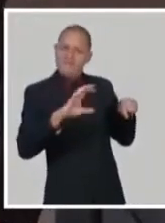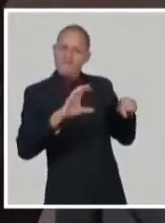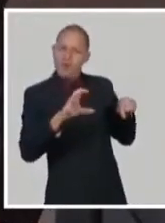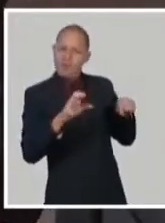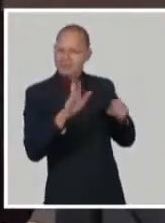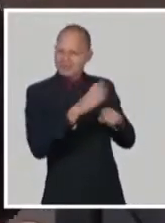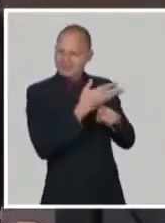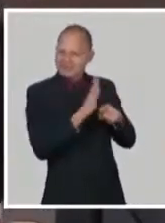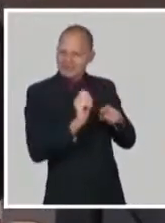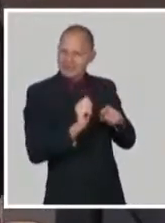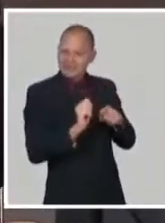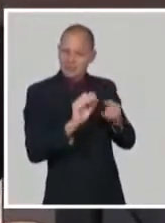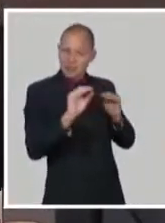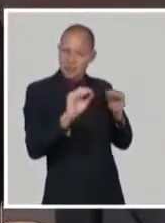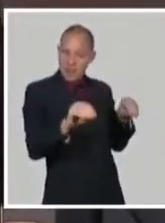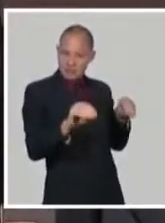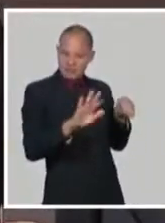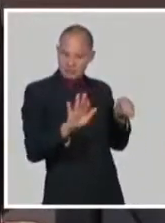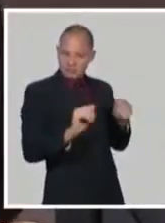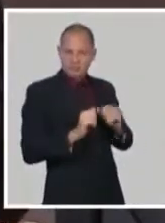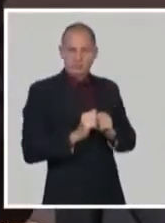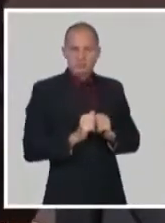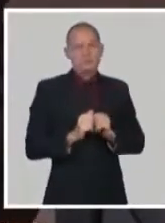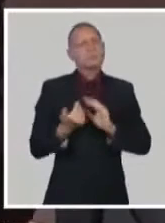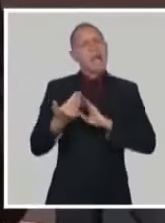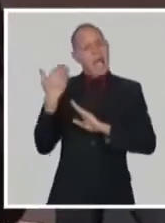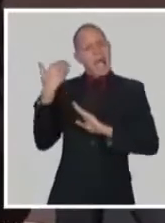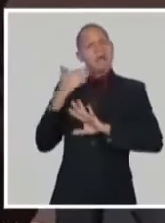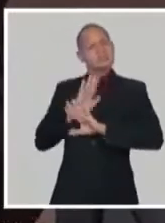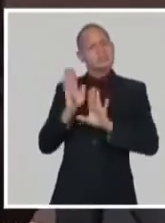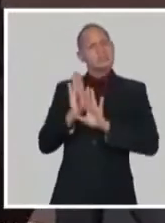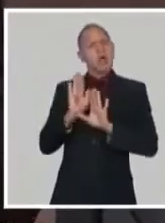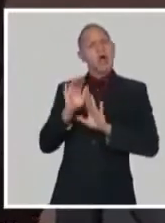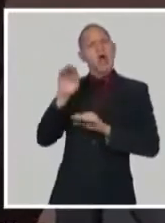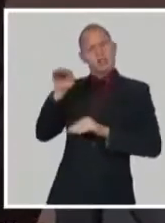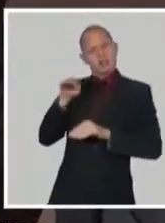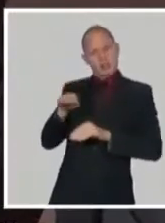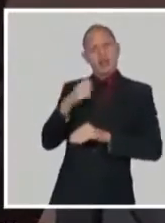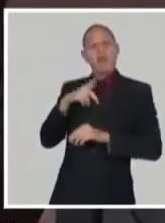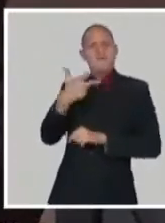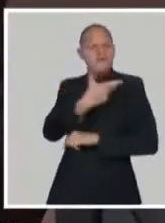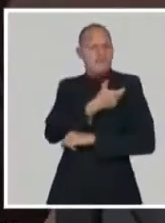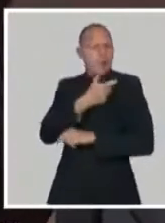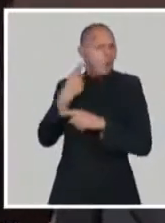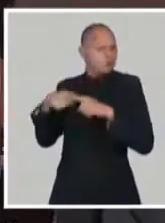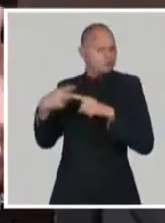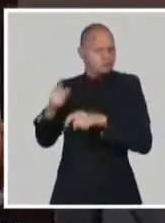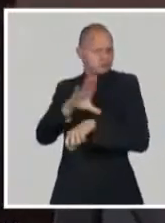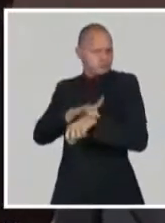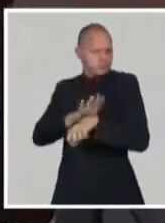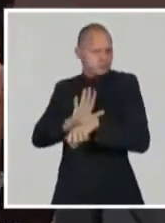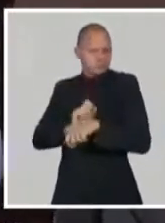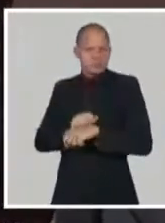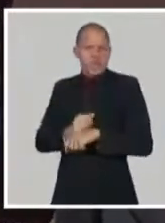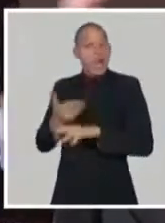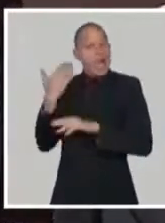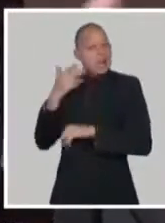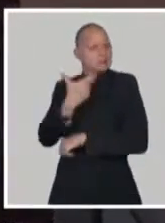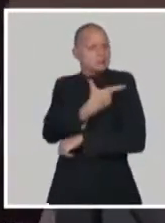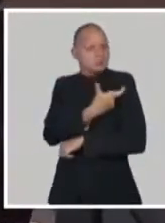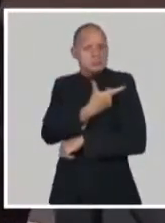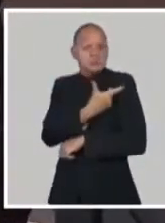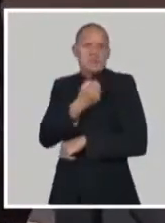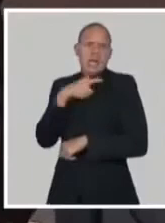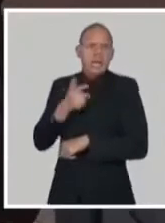nuestras instituciones, que son plataformas, como se ha explicado en otro momento, que hemos usado para otras